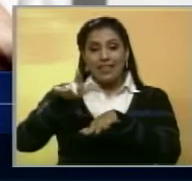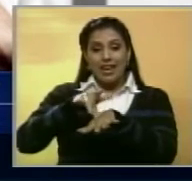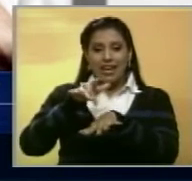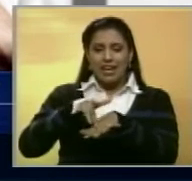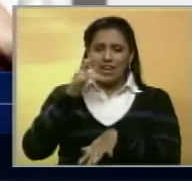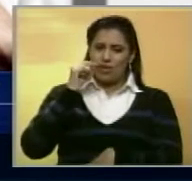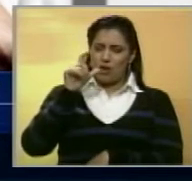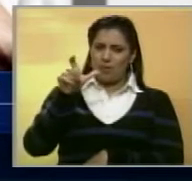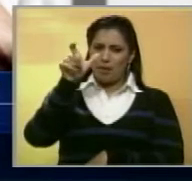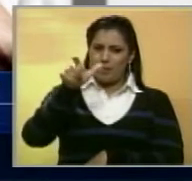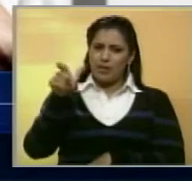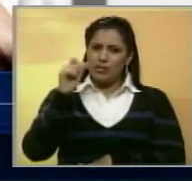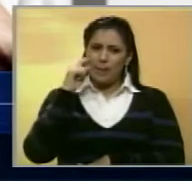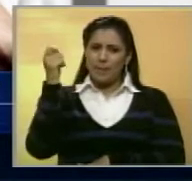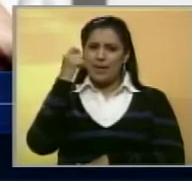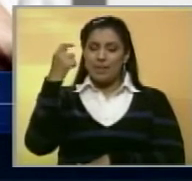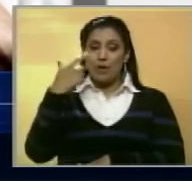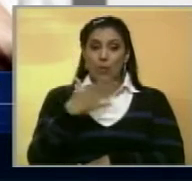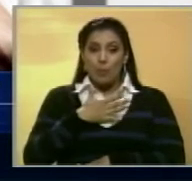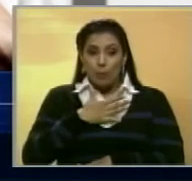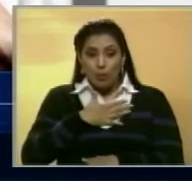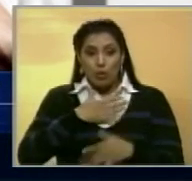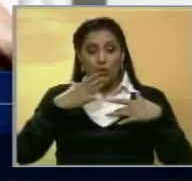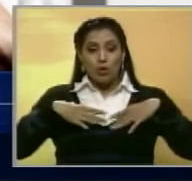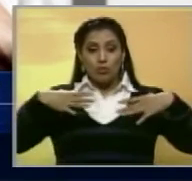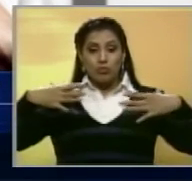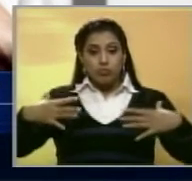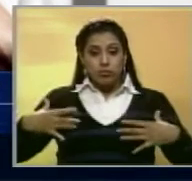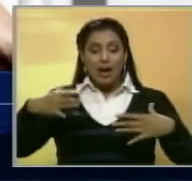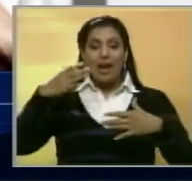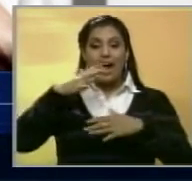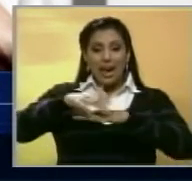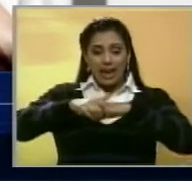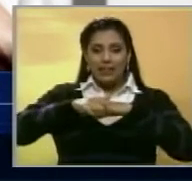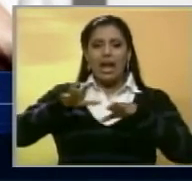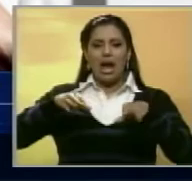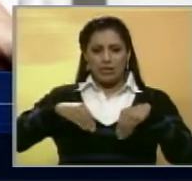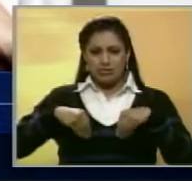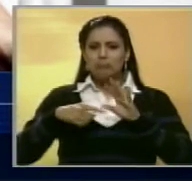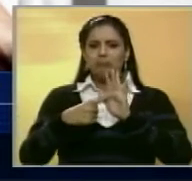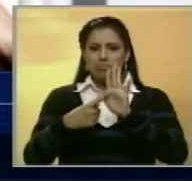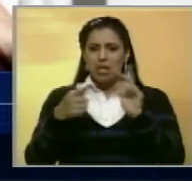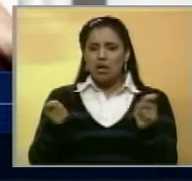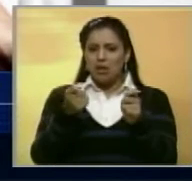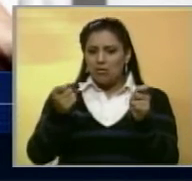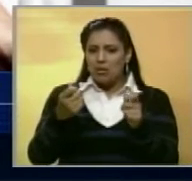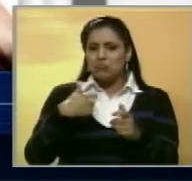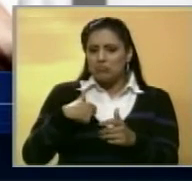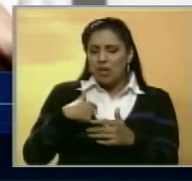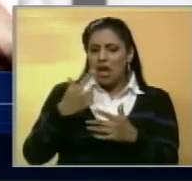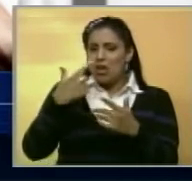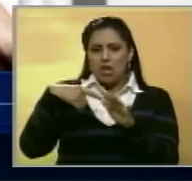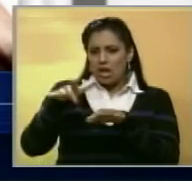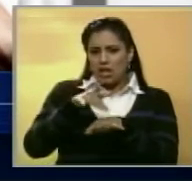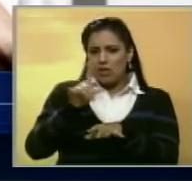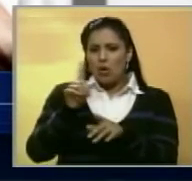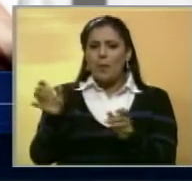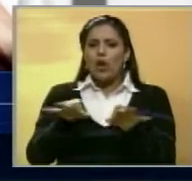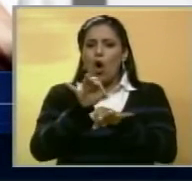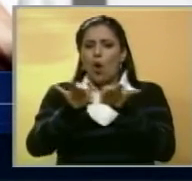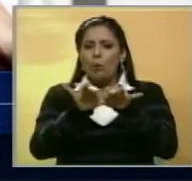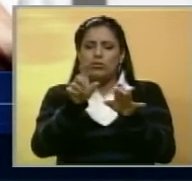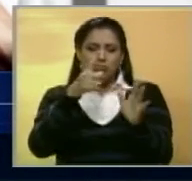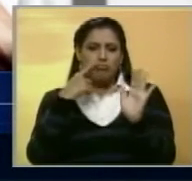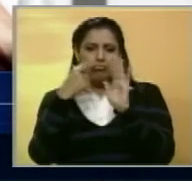lo que lo convierte en el primer miembro de la familia real británica que acepta aparecer en la página principal de una publicación homosexual.